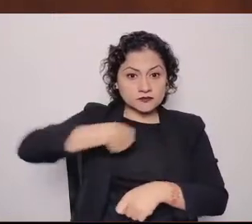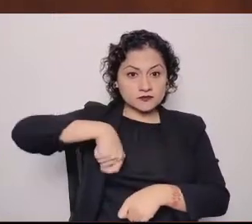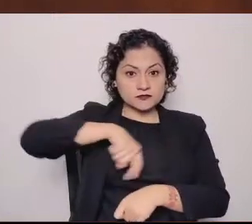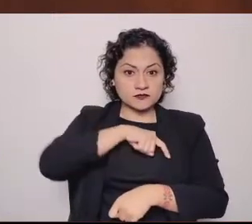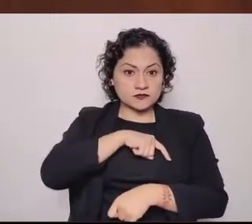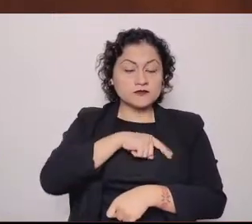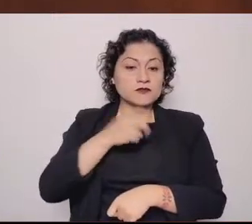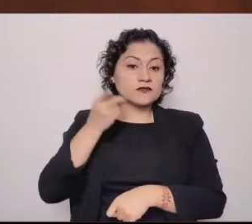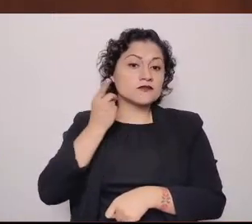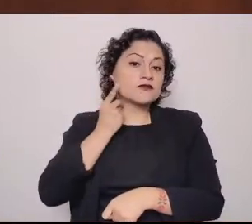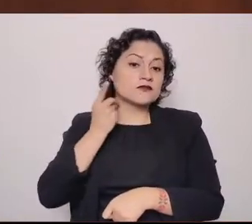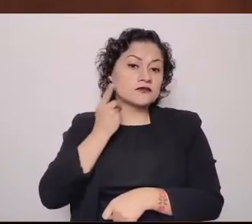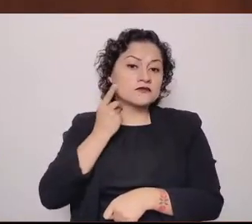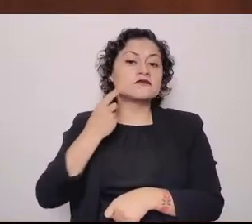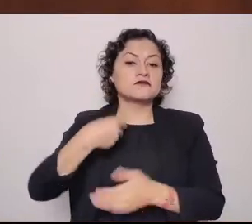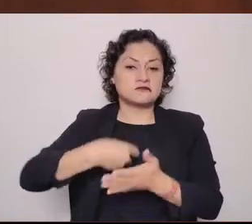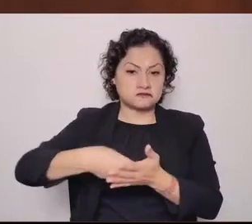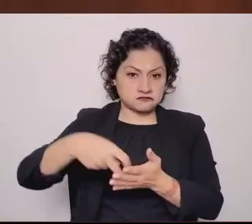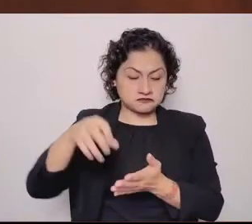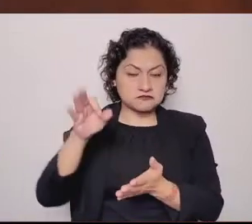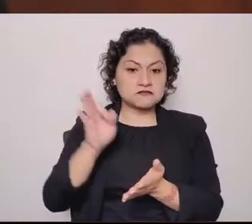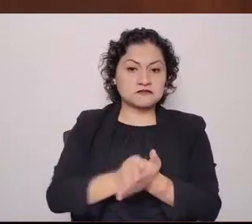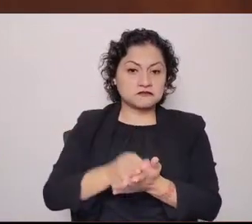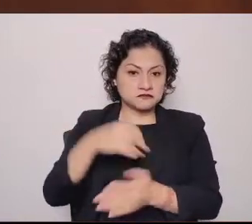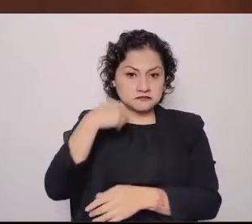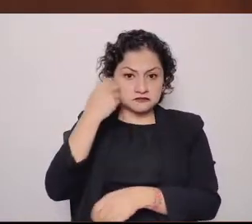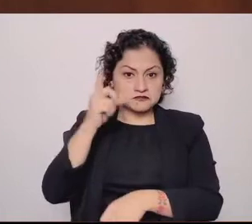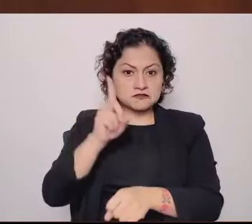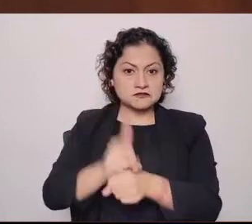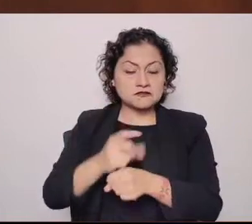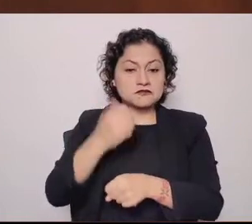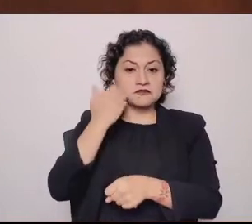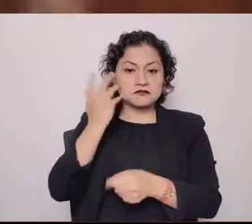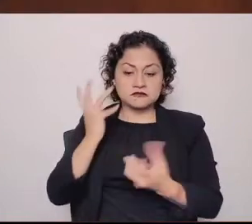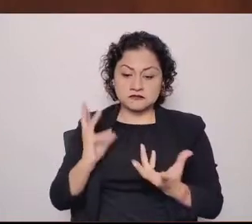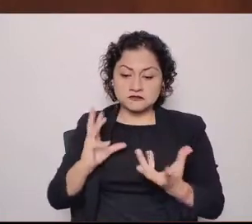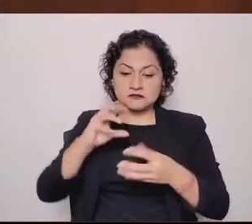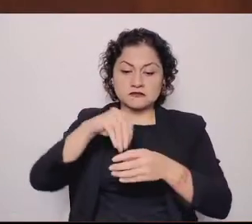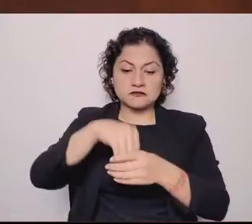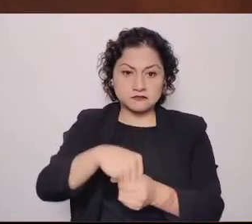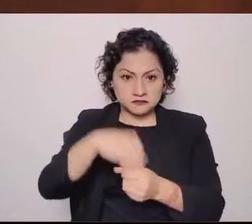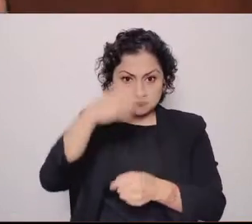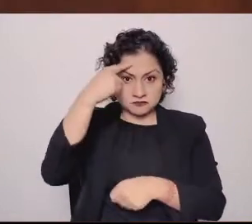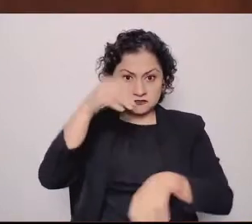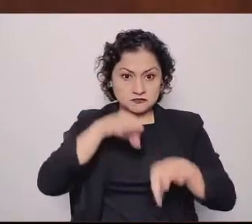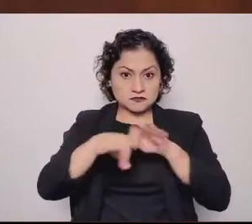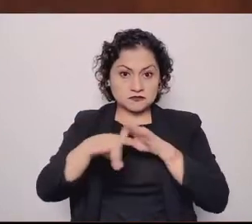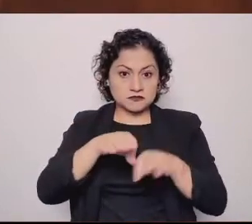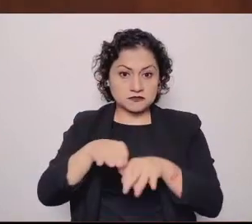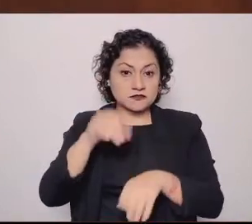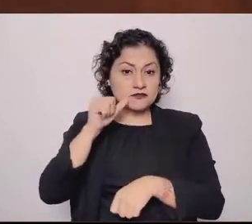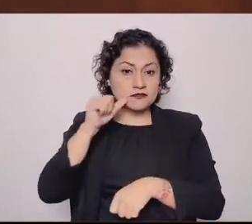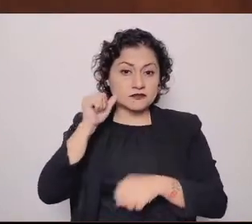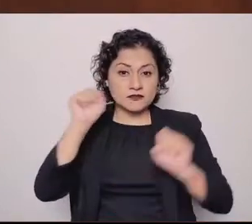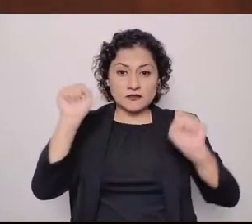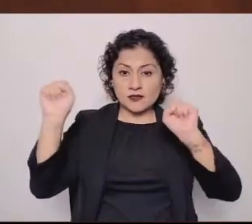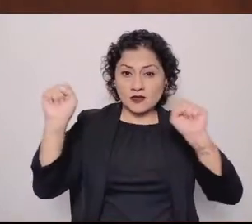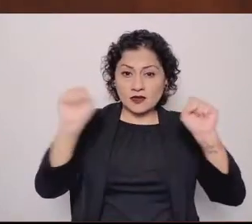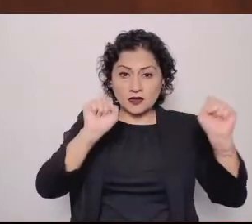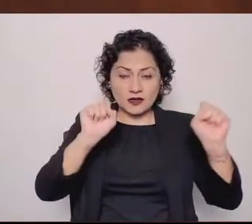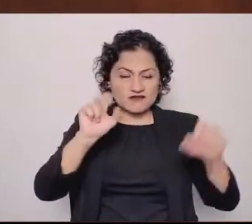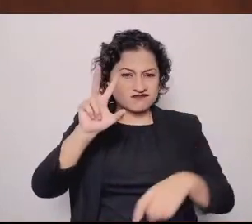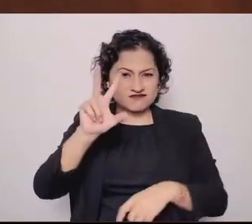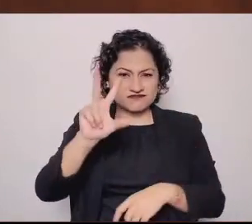a las tareas, no a porras, como ayer se manifestó aquí. No, con porras